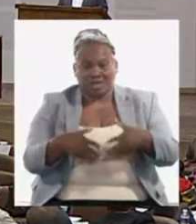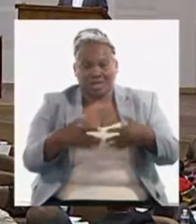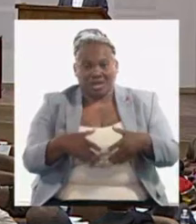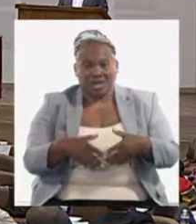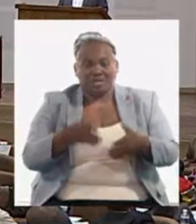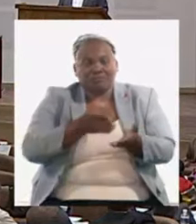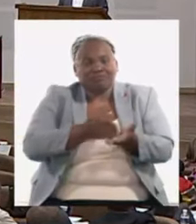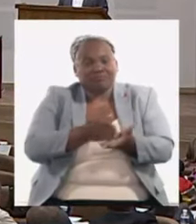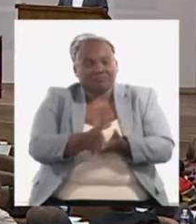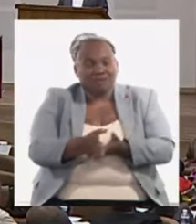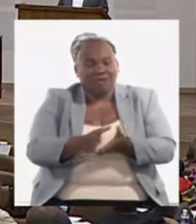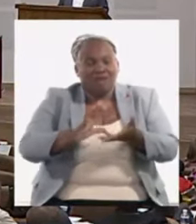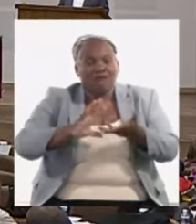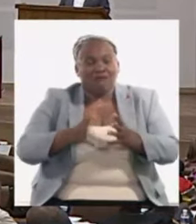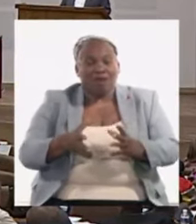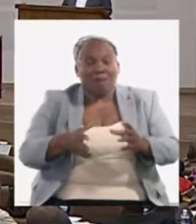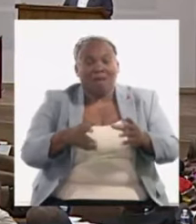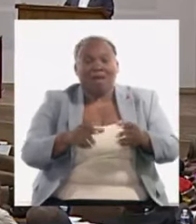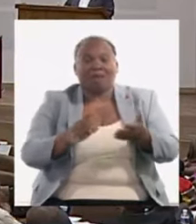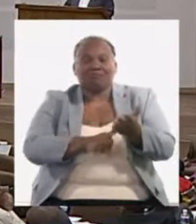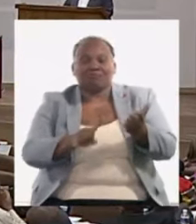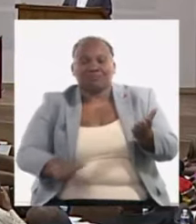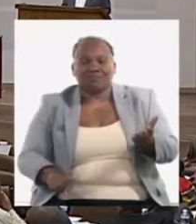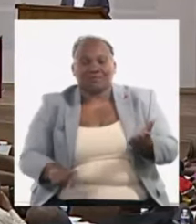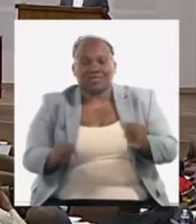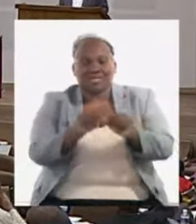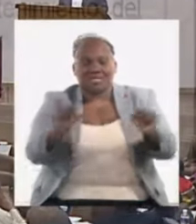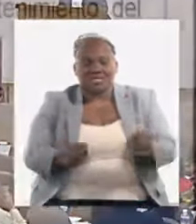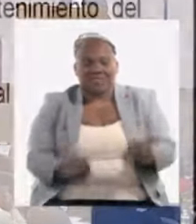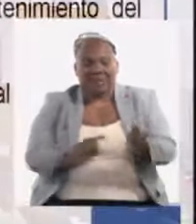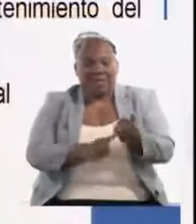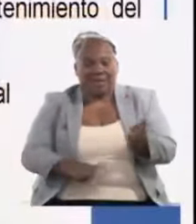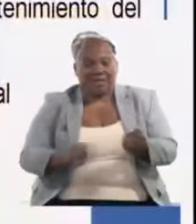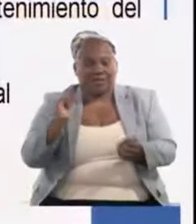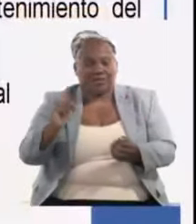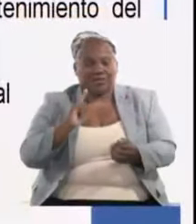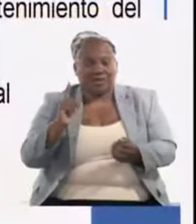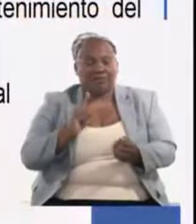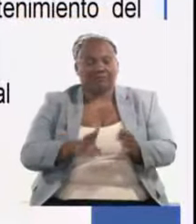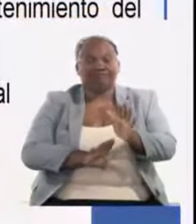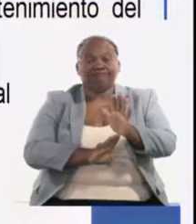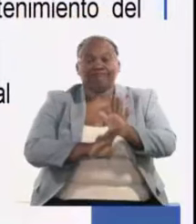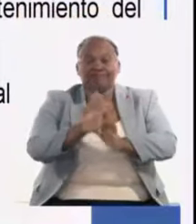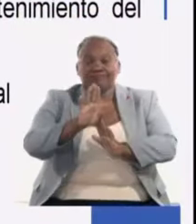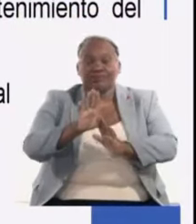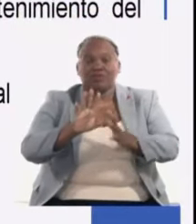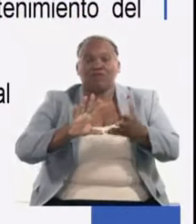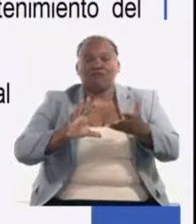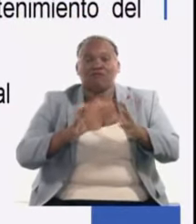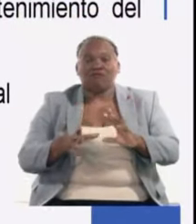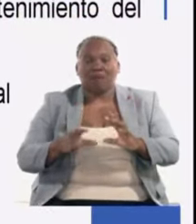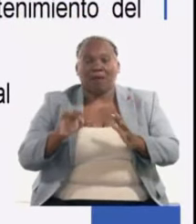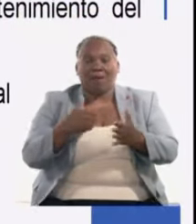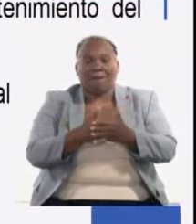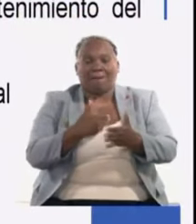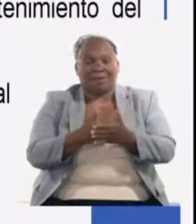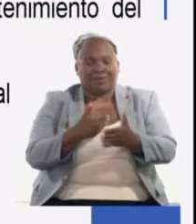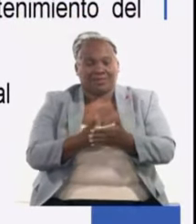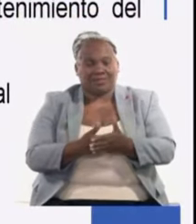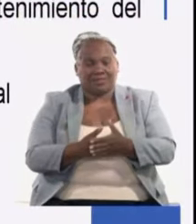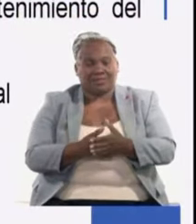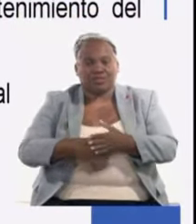sostenimiento del sistema eléctrico nacional avanzar en el desarrollo del sistema empresarial del país y la integración entre todos los actores